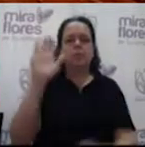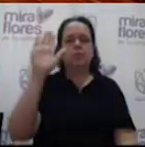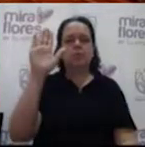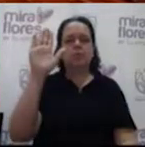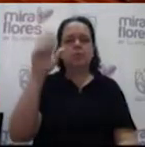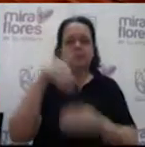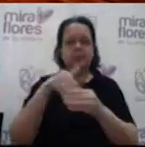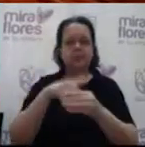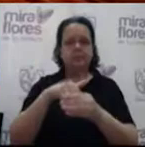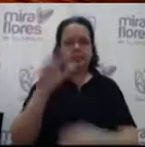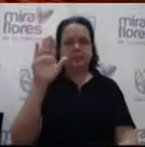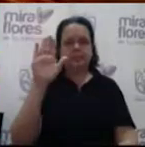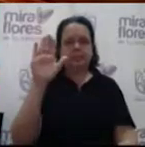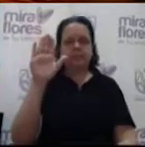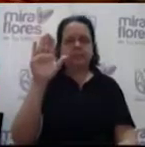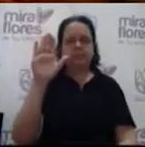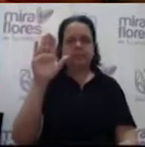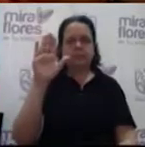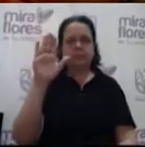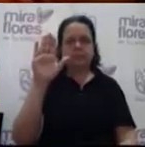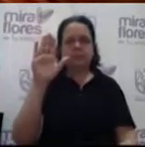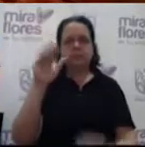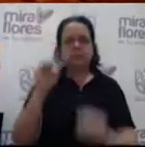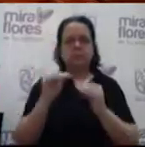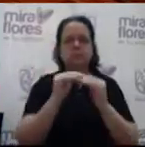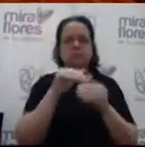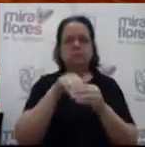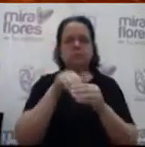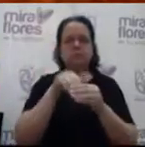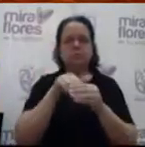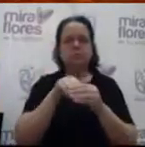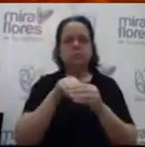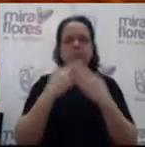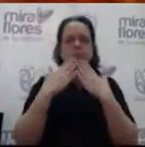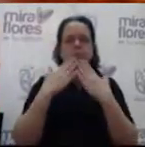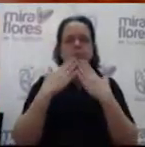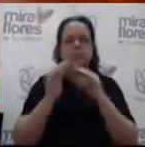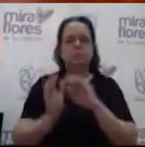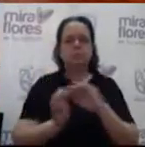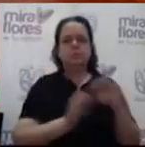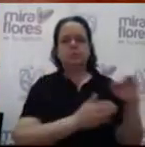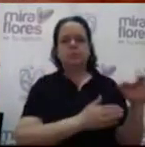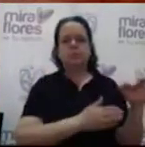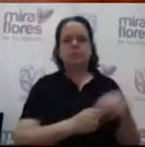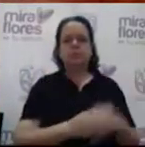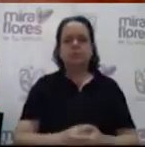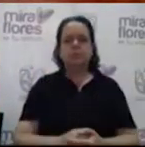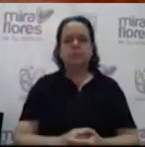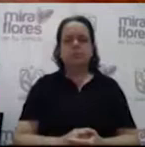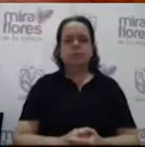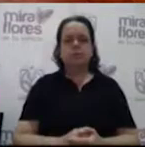en señal de conformidad. Se aprueba por unanimidad de votos. Muchas gracias. Vamos al siguiente punto, por favor.